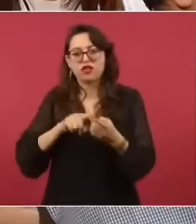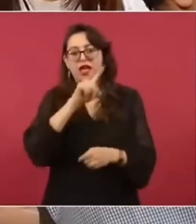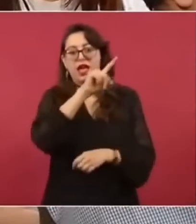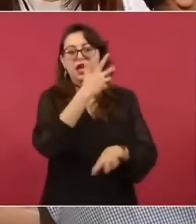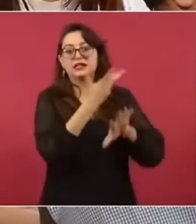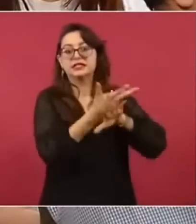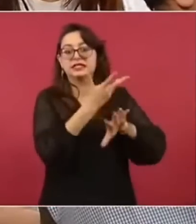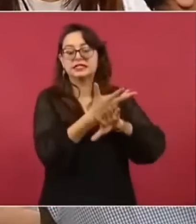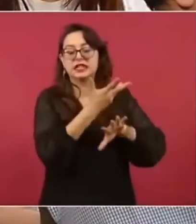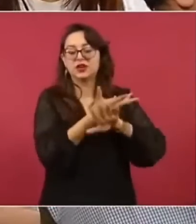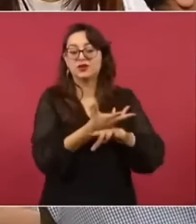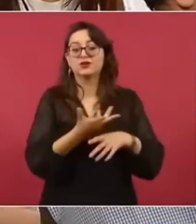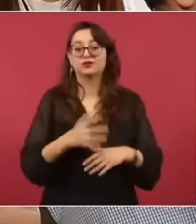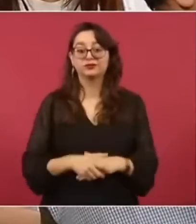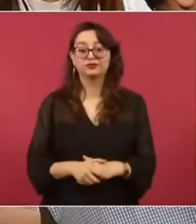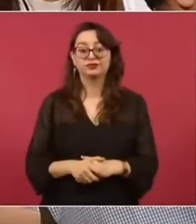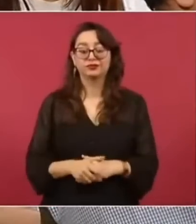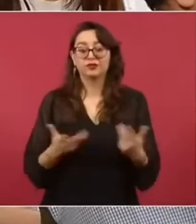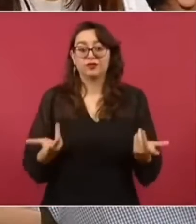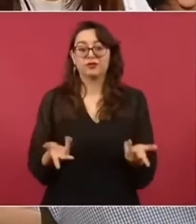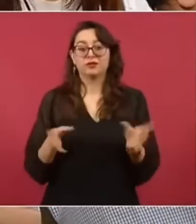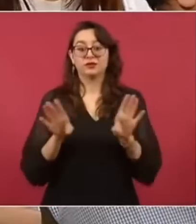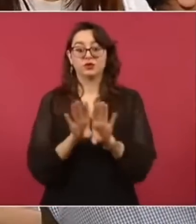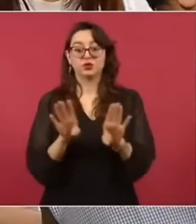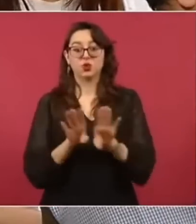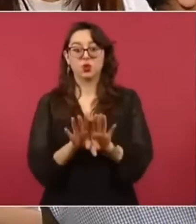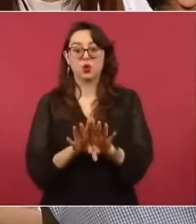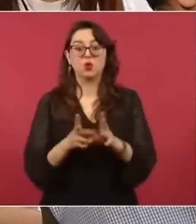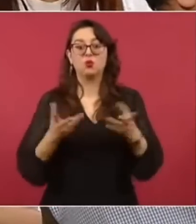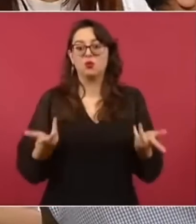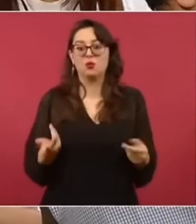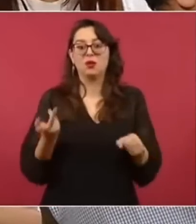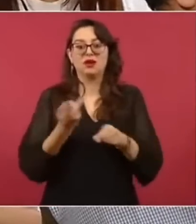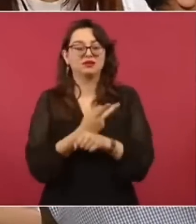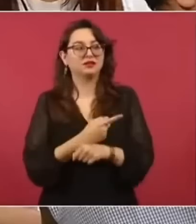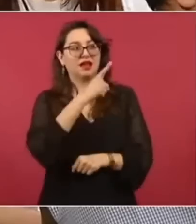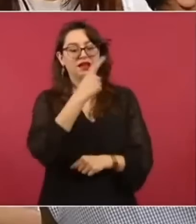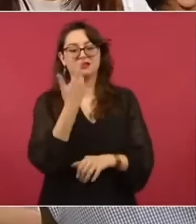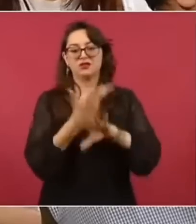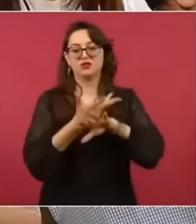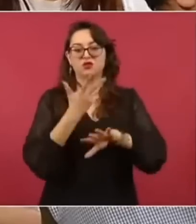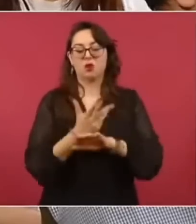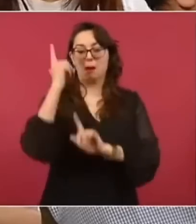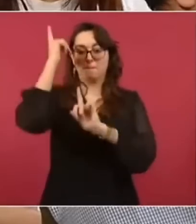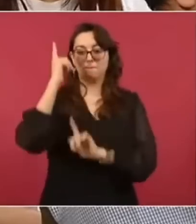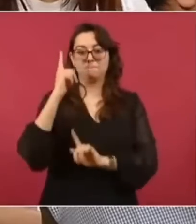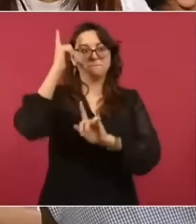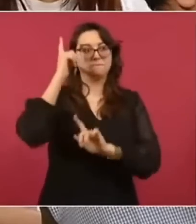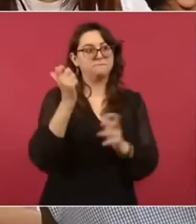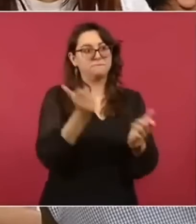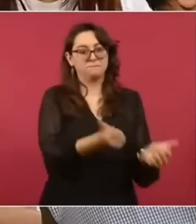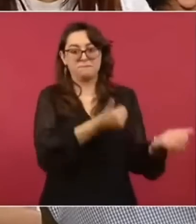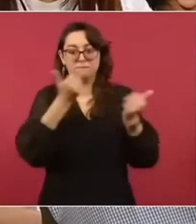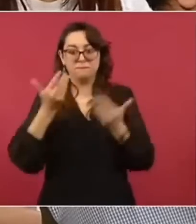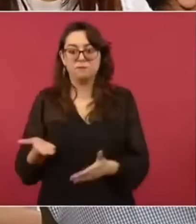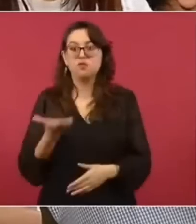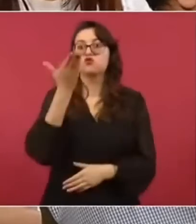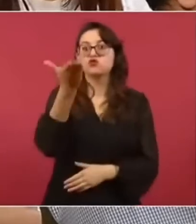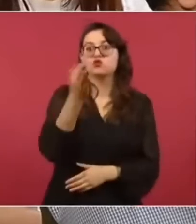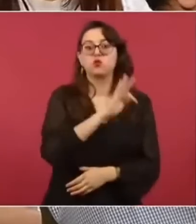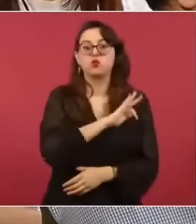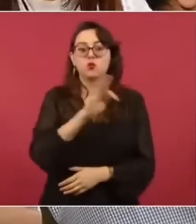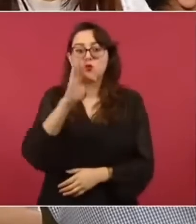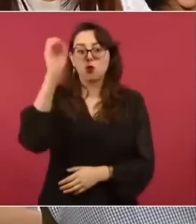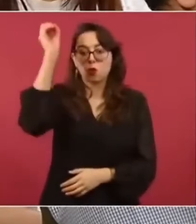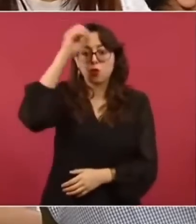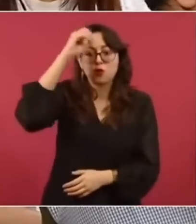hablar de el impacto del tráfico de armas desde Estados Unidos a México y qué impacto ha tenido sobre el pueblo mexicano? ¿Y qué